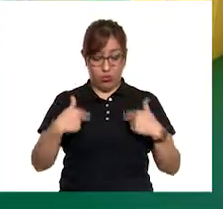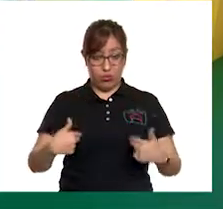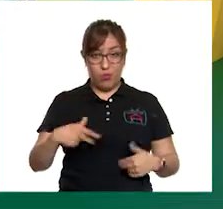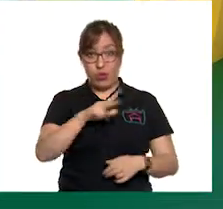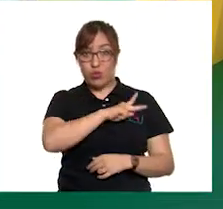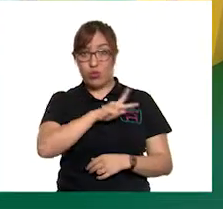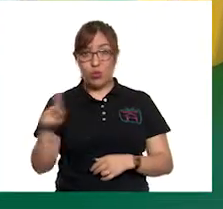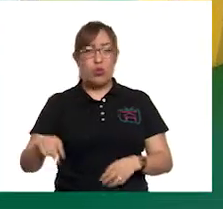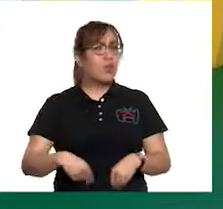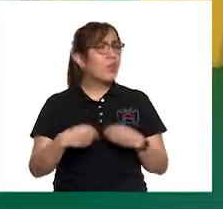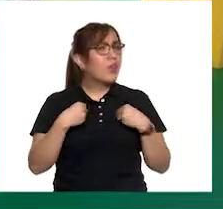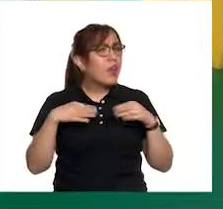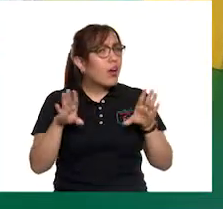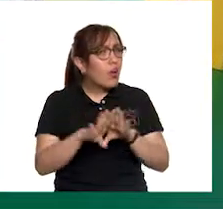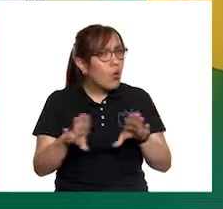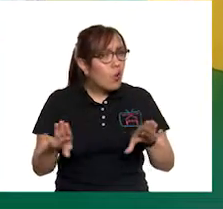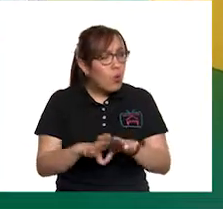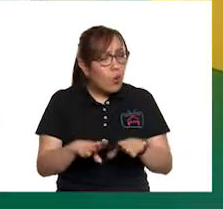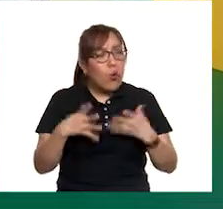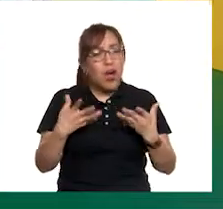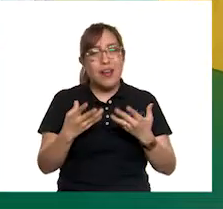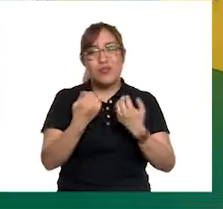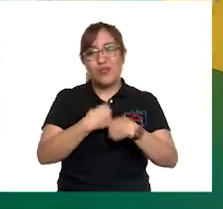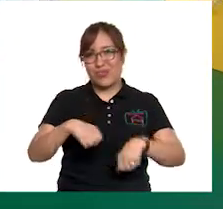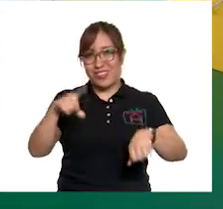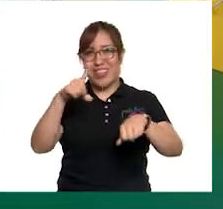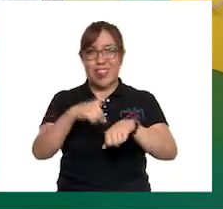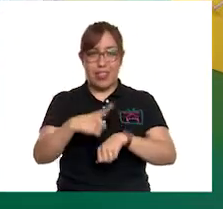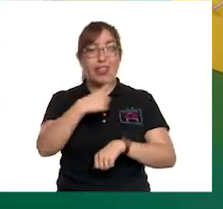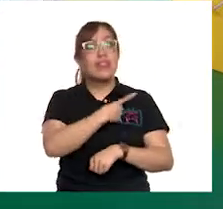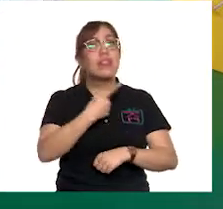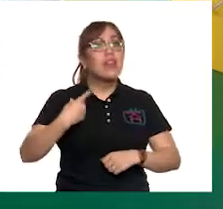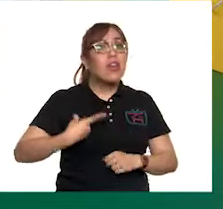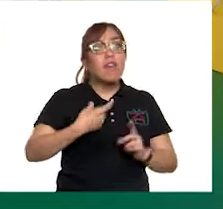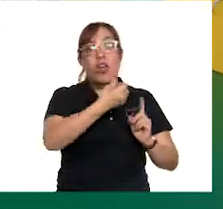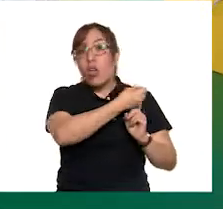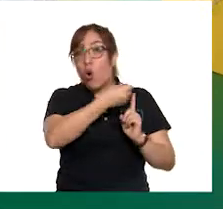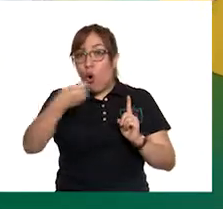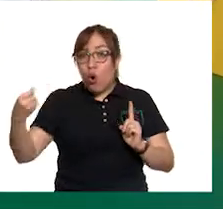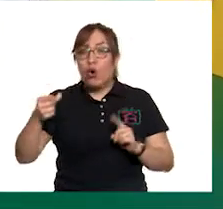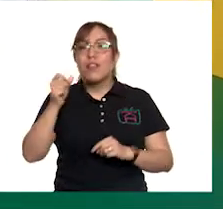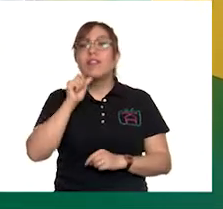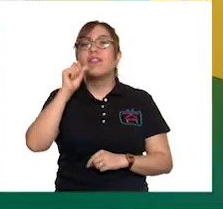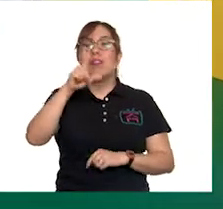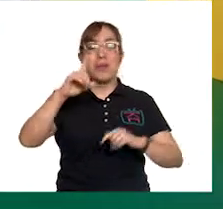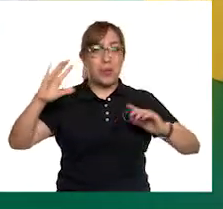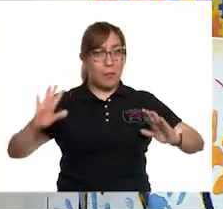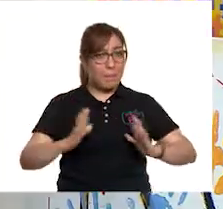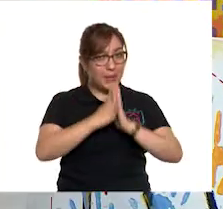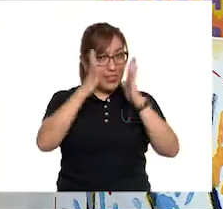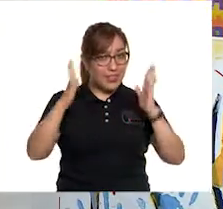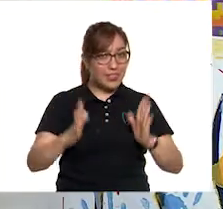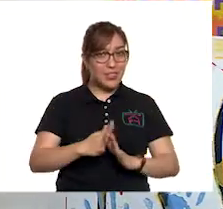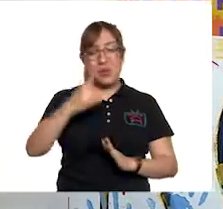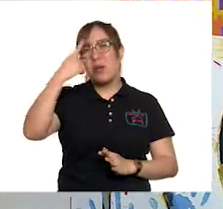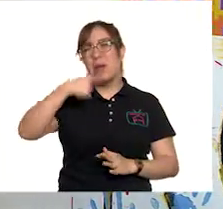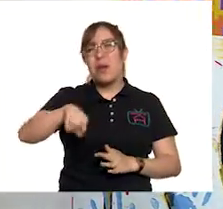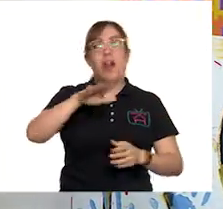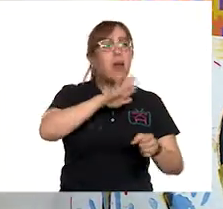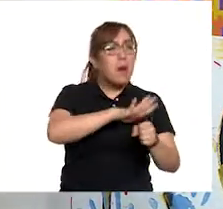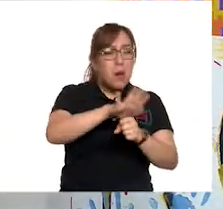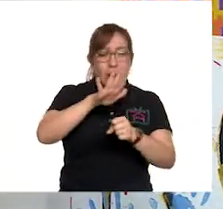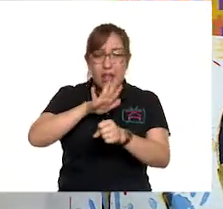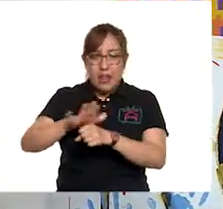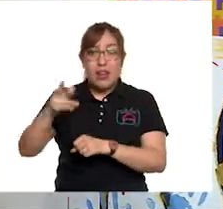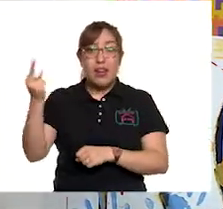y por ello necesitamos organizarnos y participar para satisfacer o atender nuestras necesidades